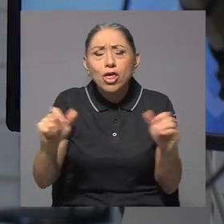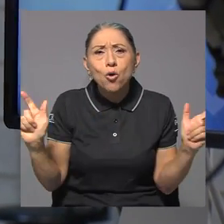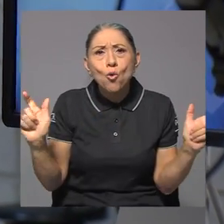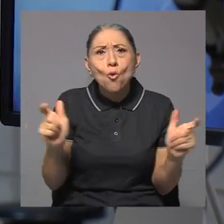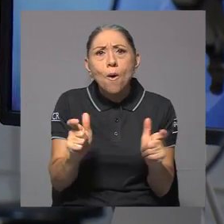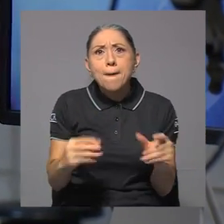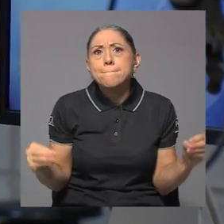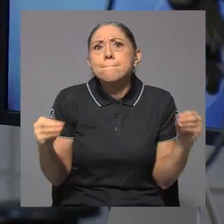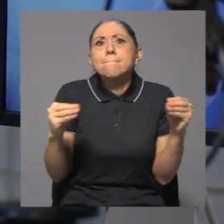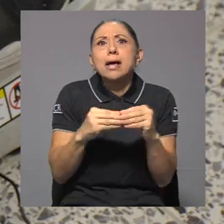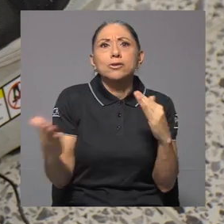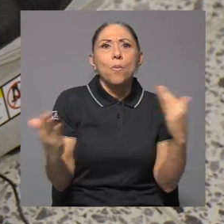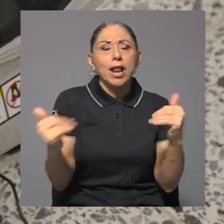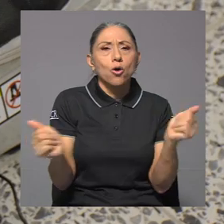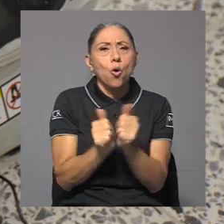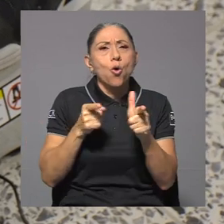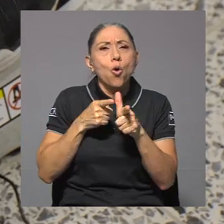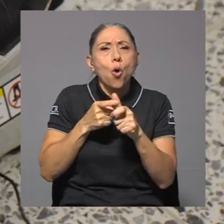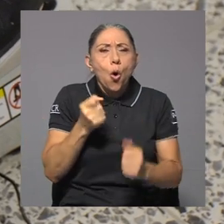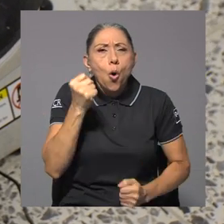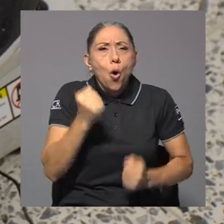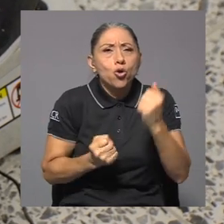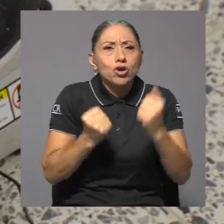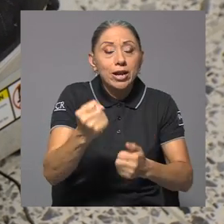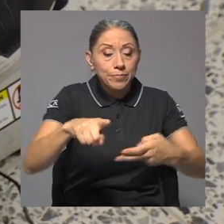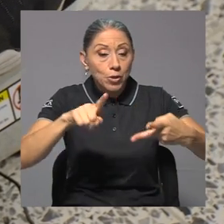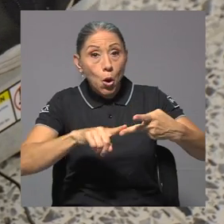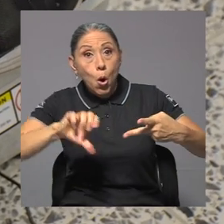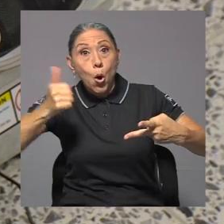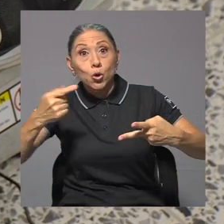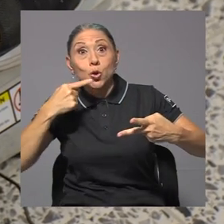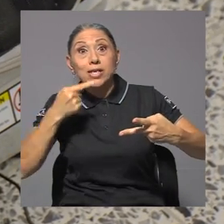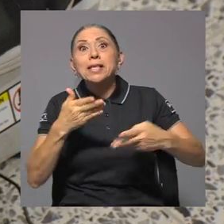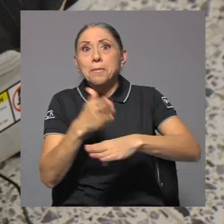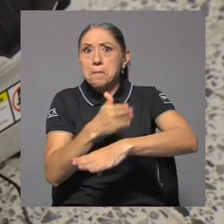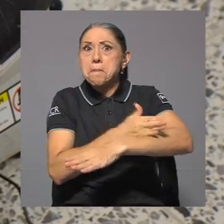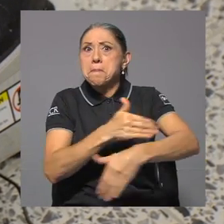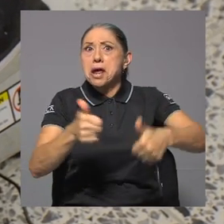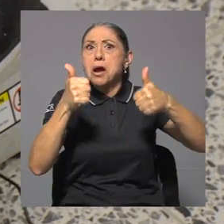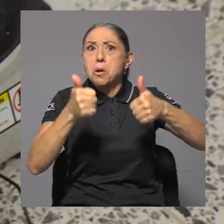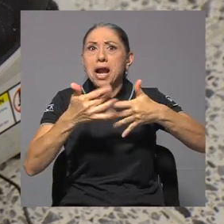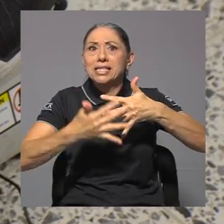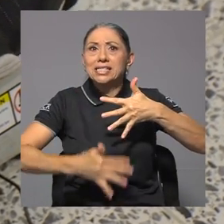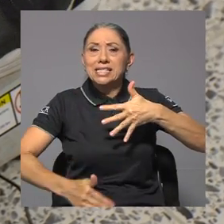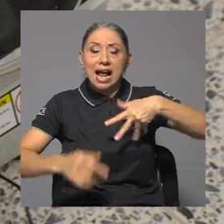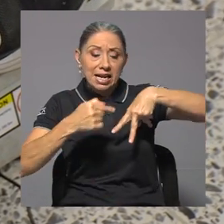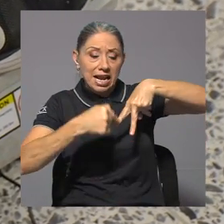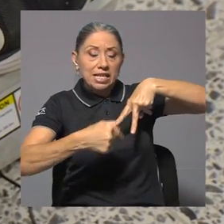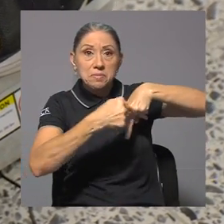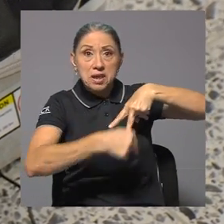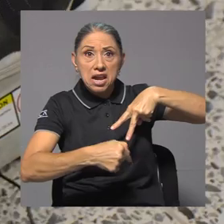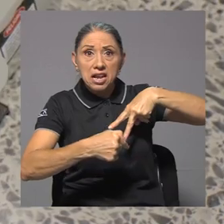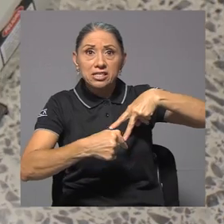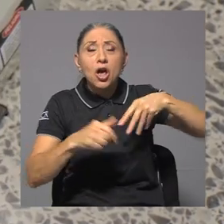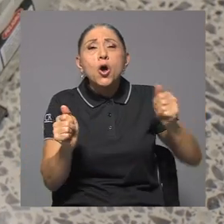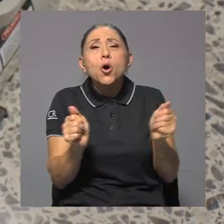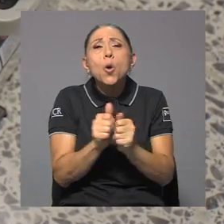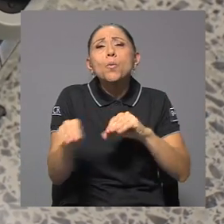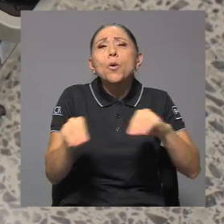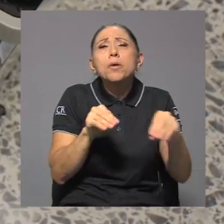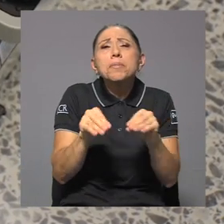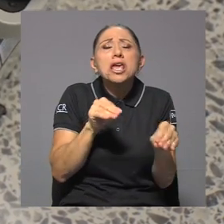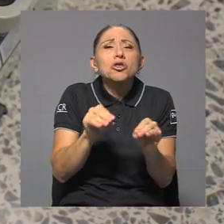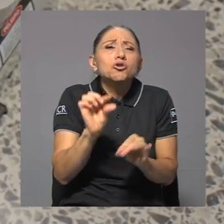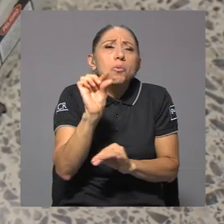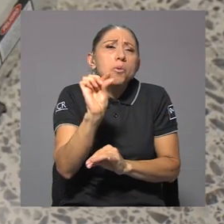que se efectúa al correr. Otro dice mejorar la circulación de la sangre en las piernas y el estado general de las articulaciones por medio de